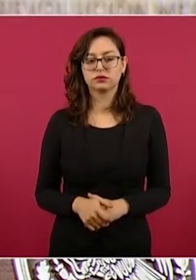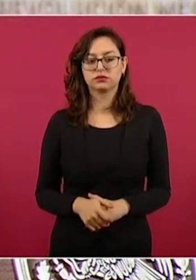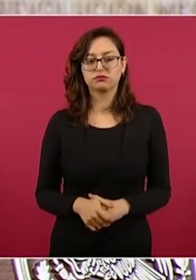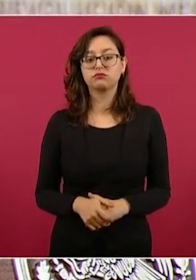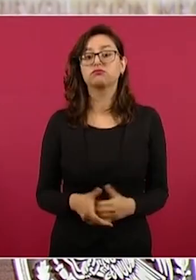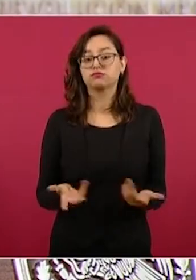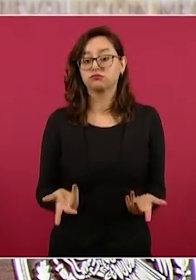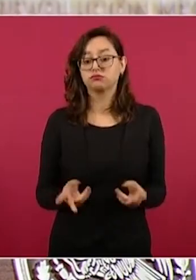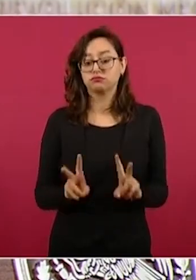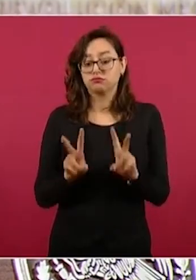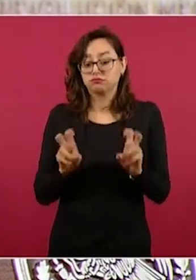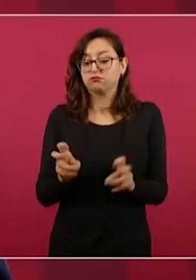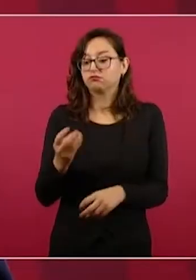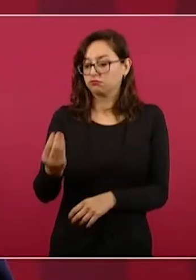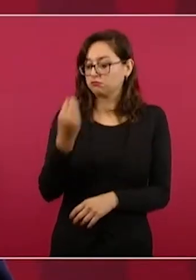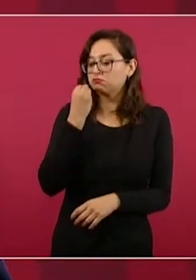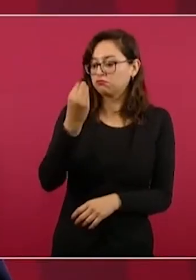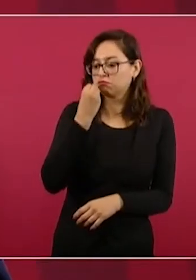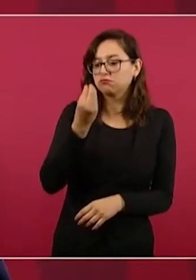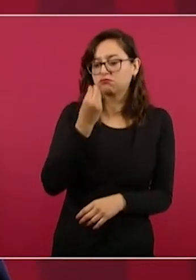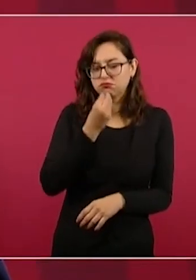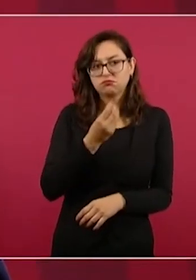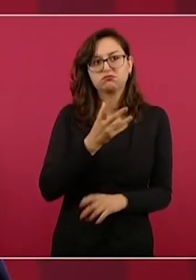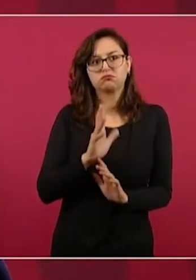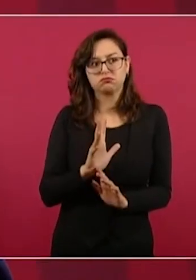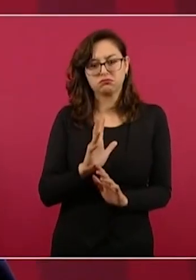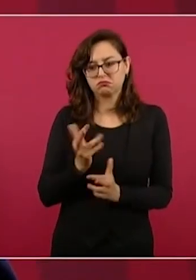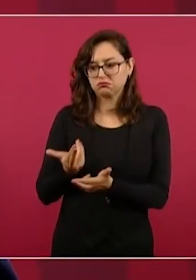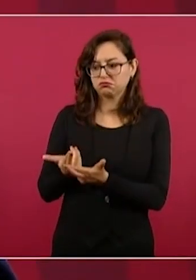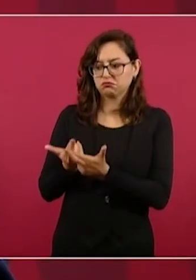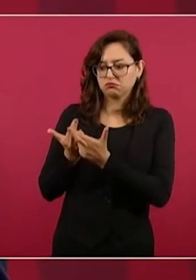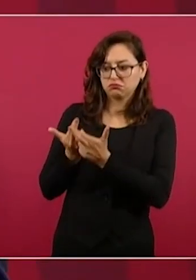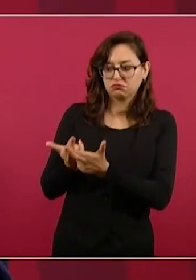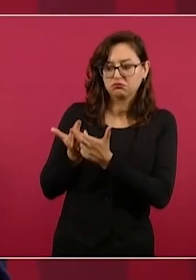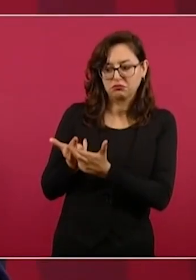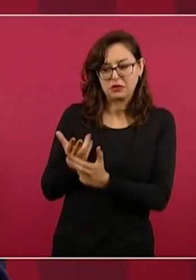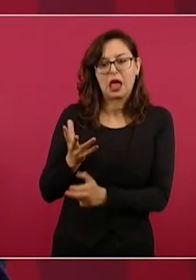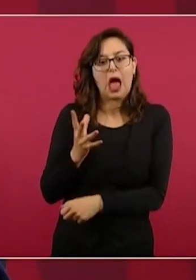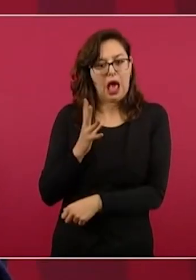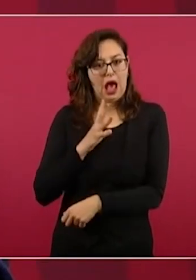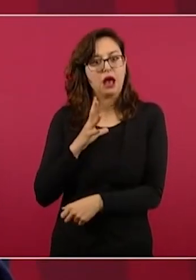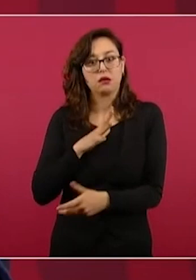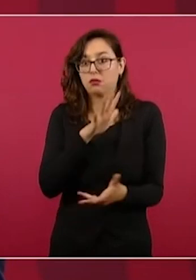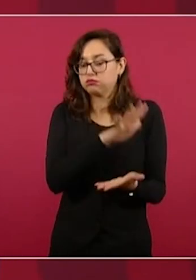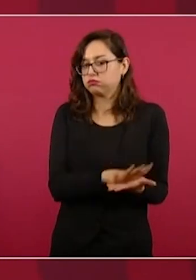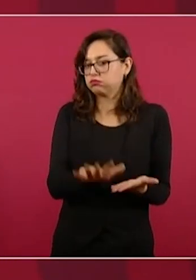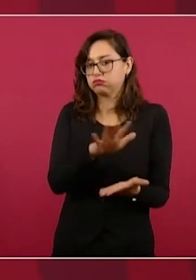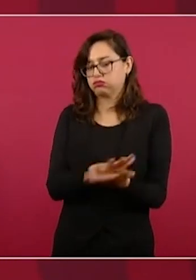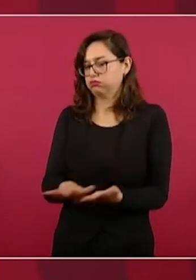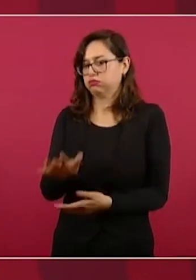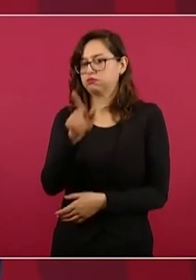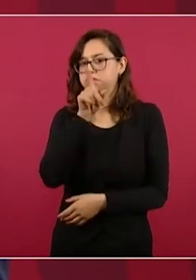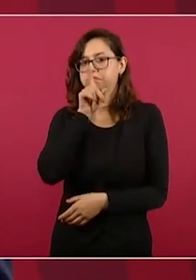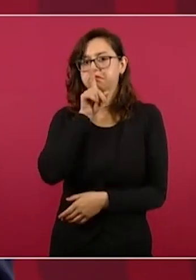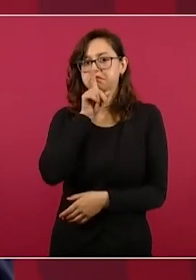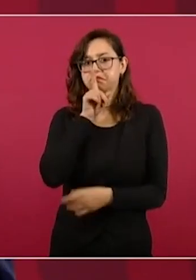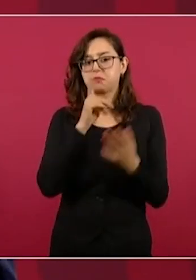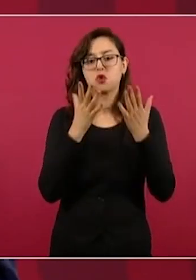alimentos, no hay problema, tenemos alimentos en el país